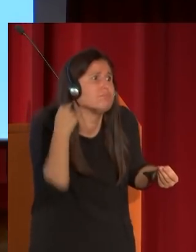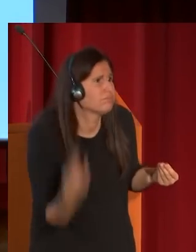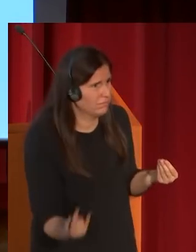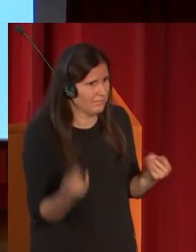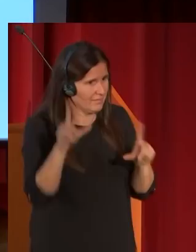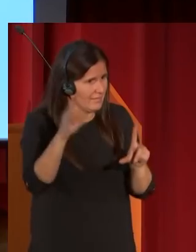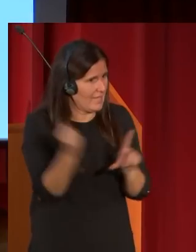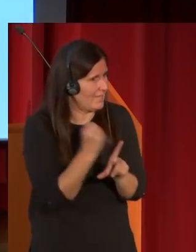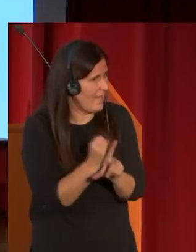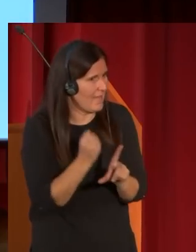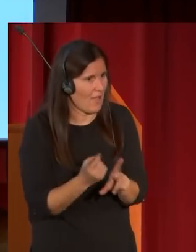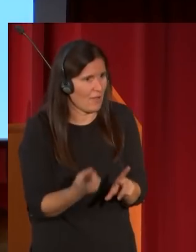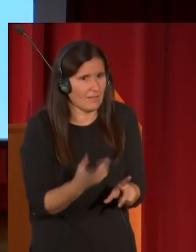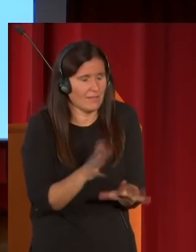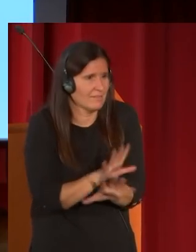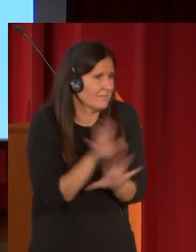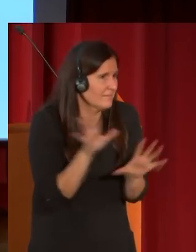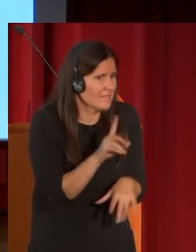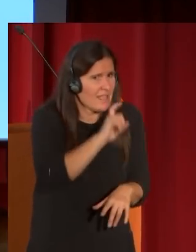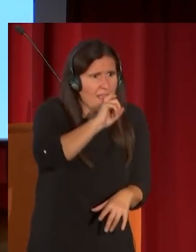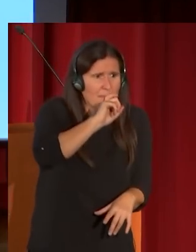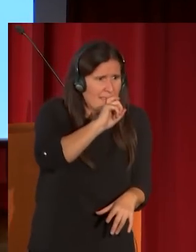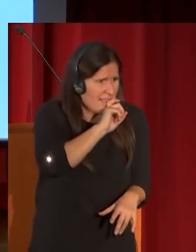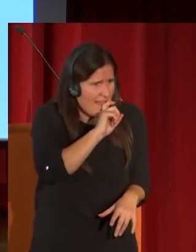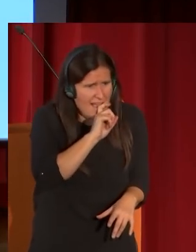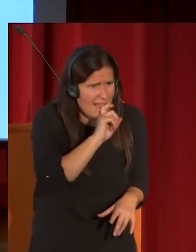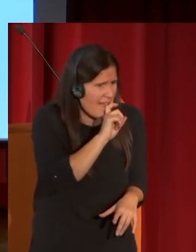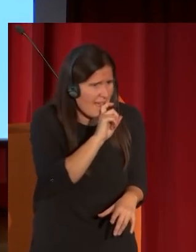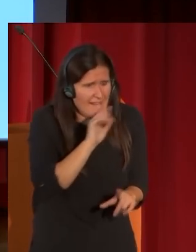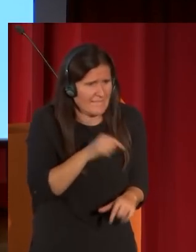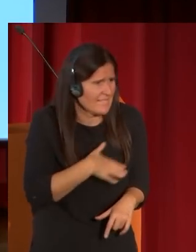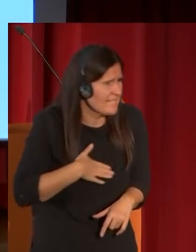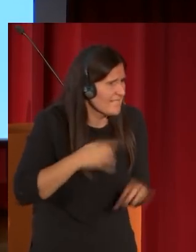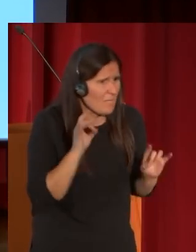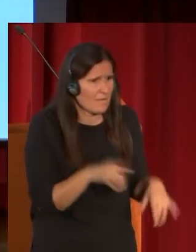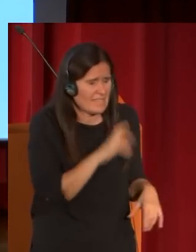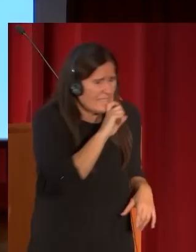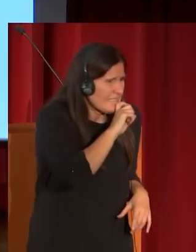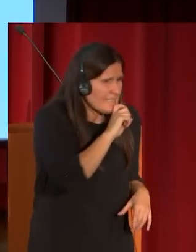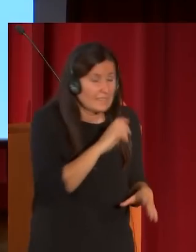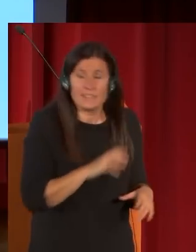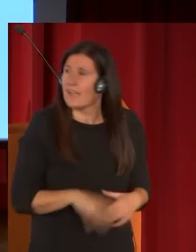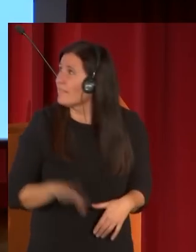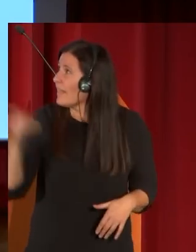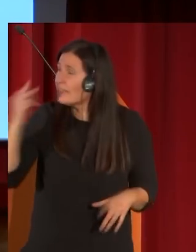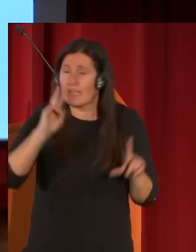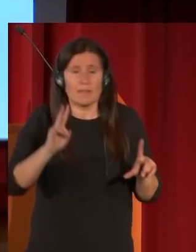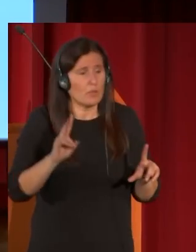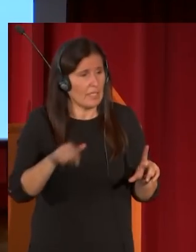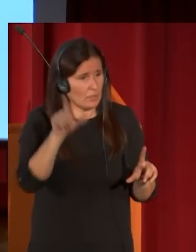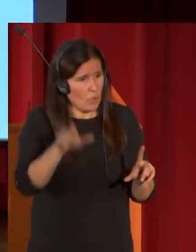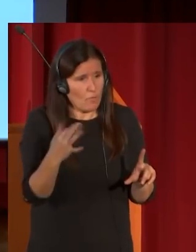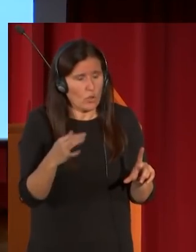ante esas estaba verde de envidia dice el mismo entonces aquí tenemos cómo él es capaz